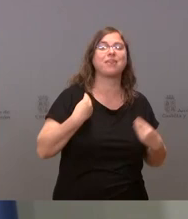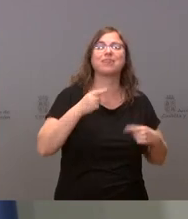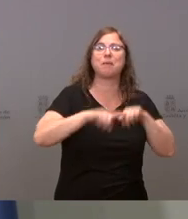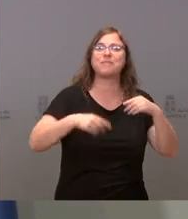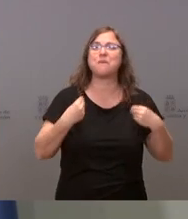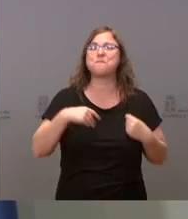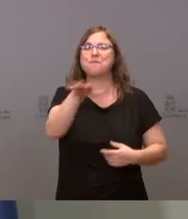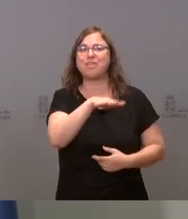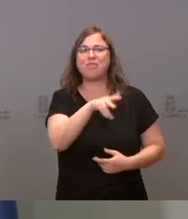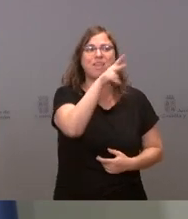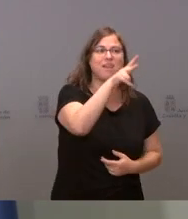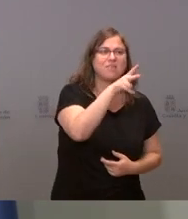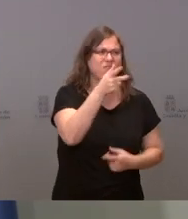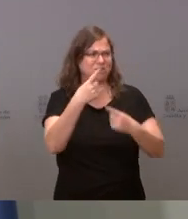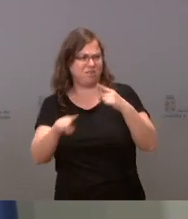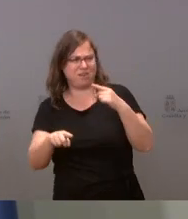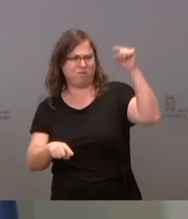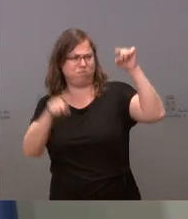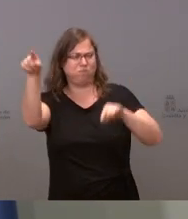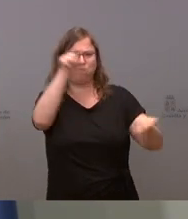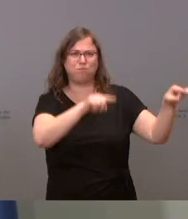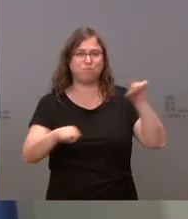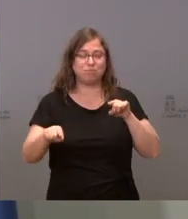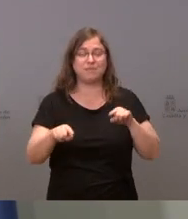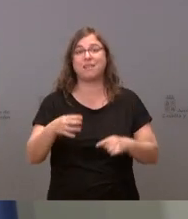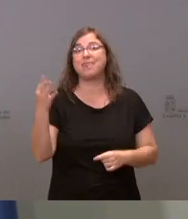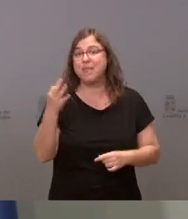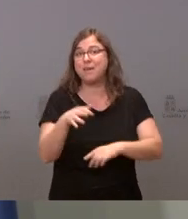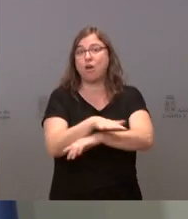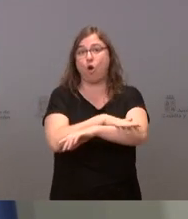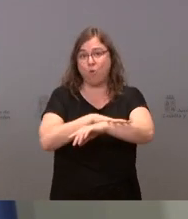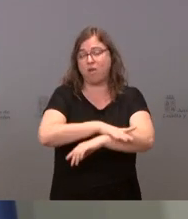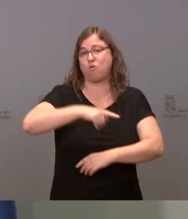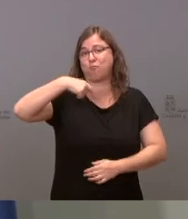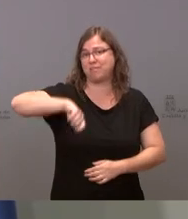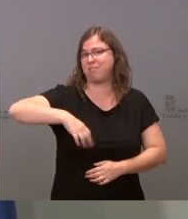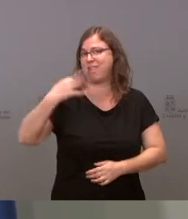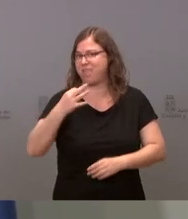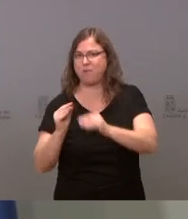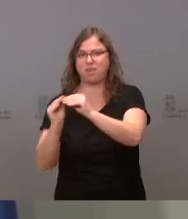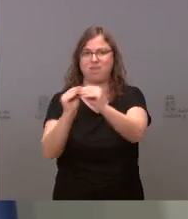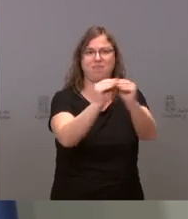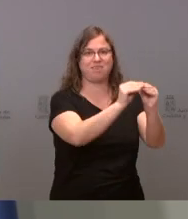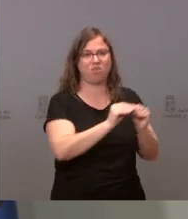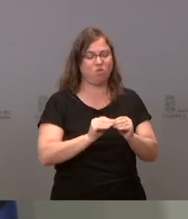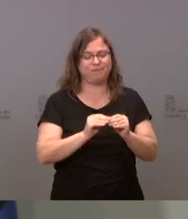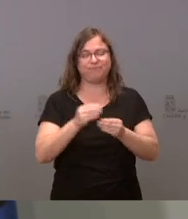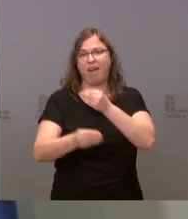Y eso es justo lo contrario de lo que debería hacer un presidente del Gobierno de la nación.